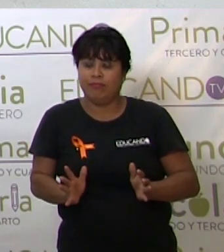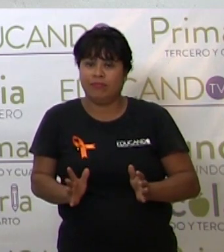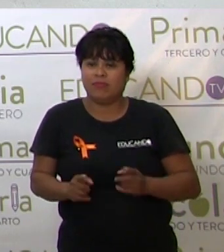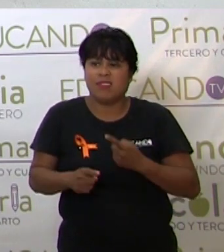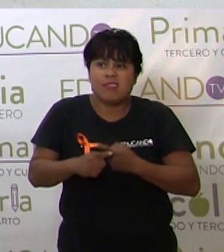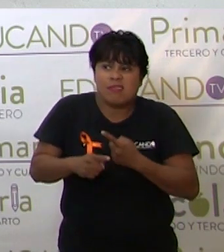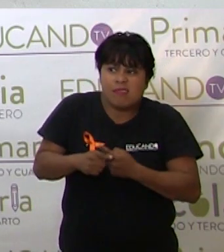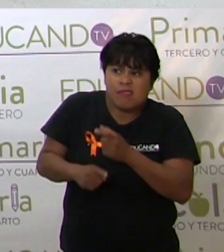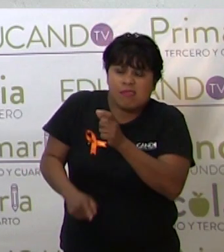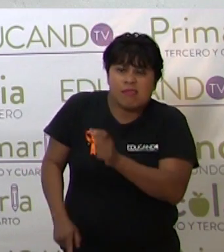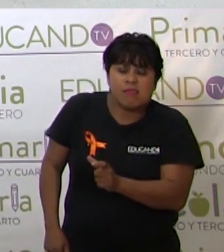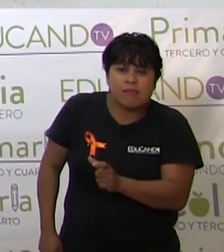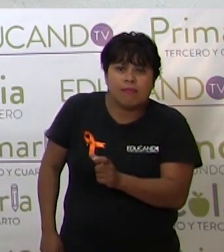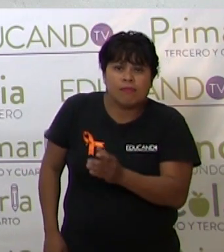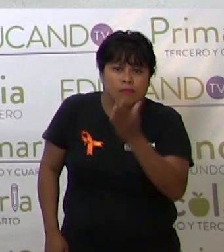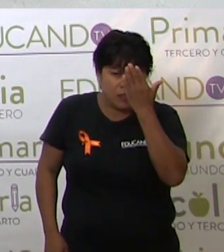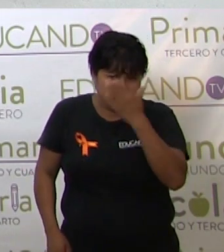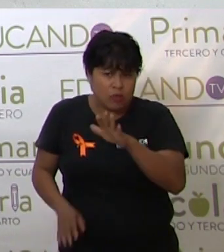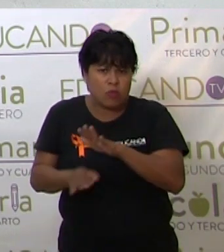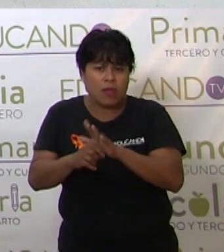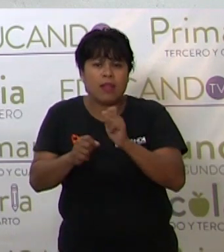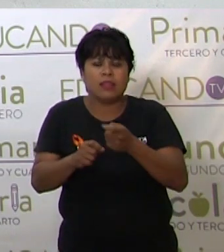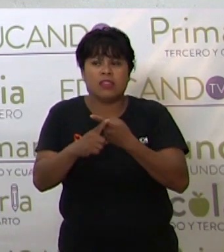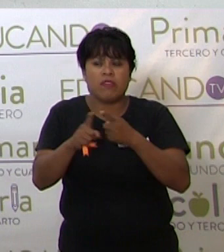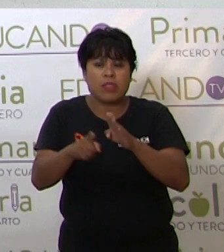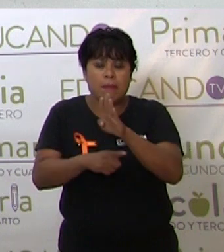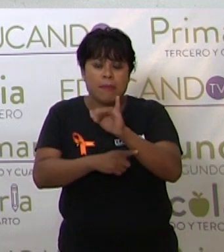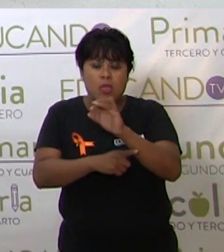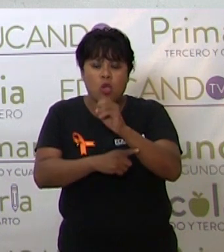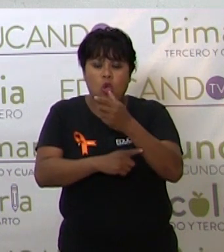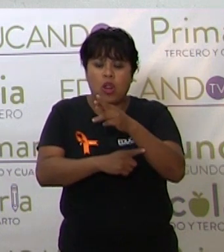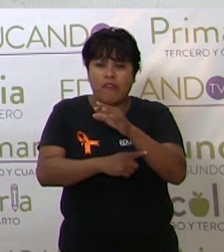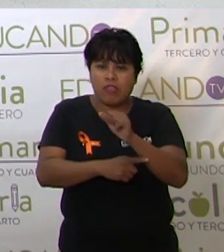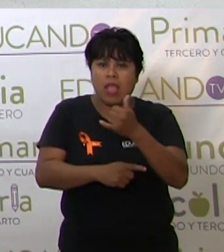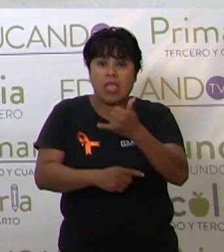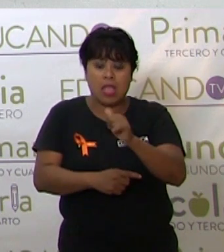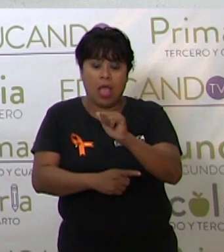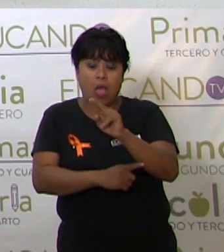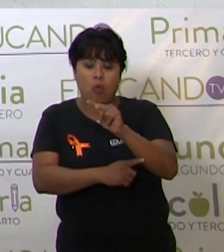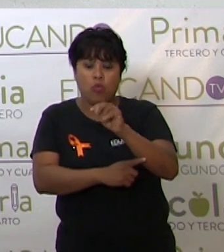¿Quiénes saben cuál es la diferencia entre una biografía y una autobiografía?